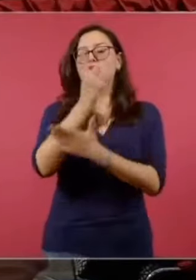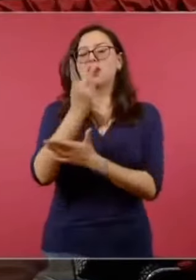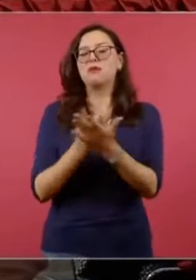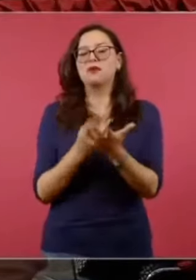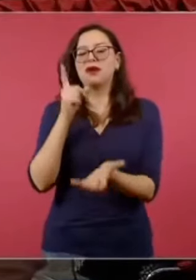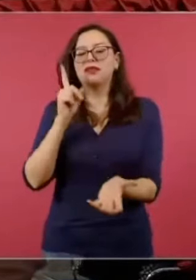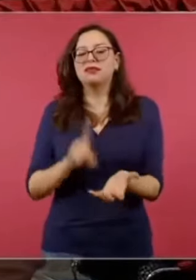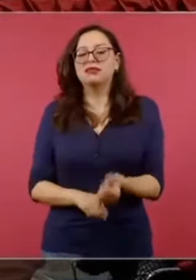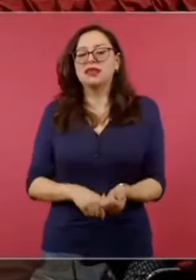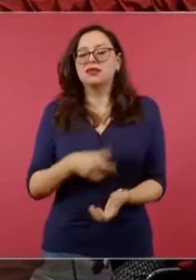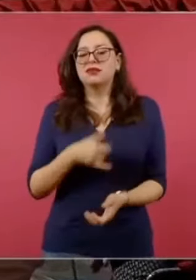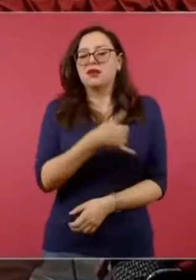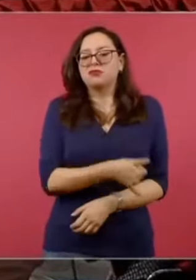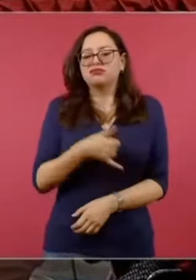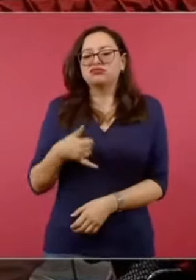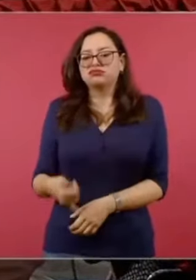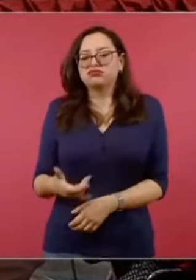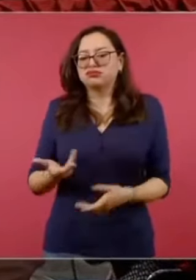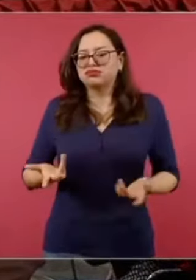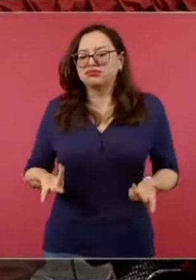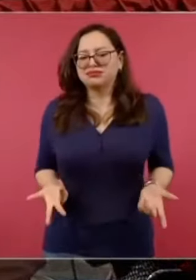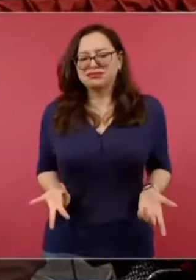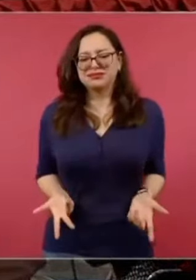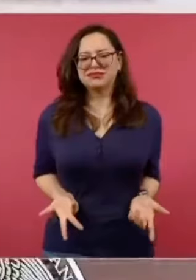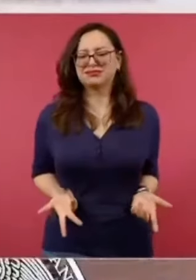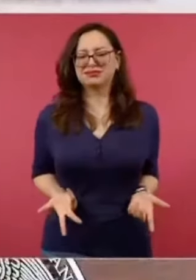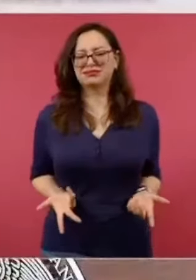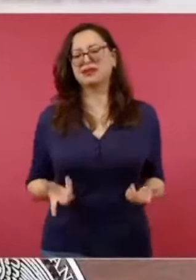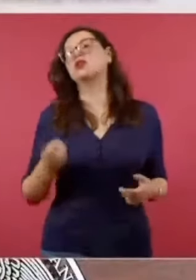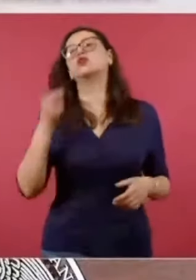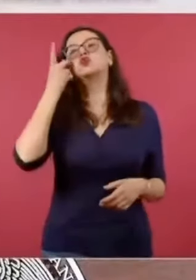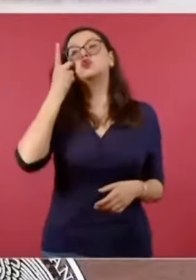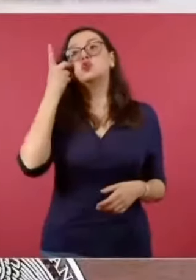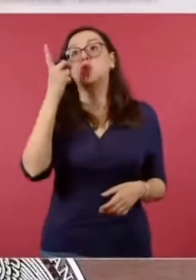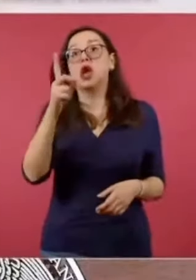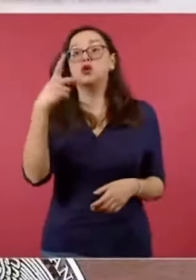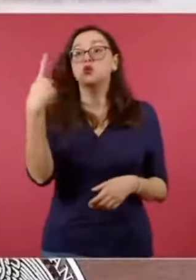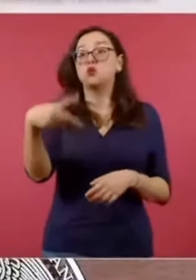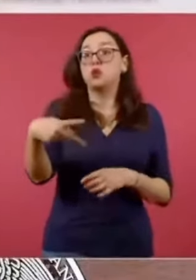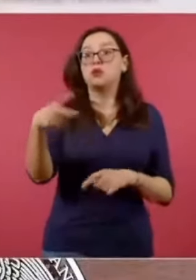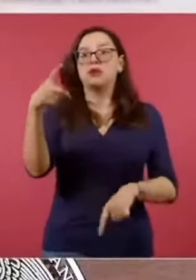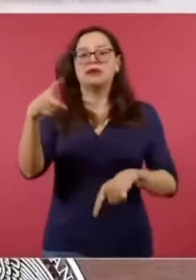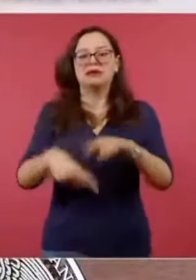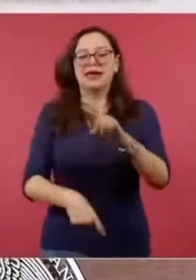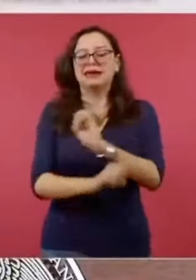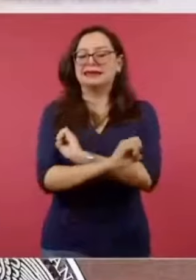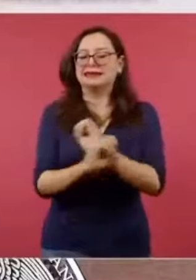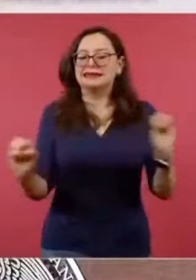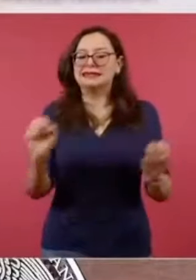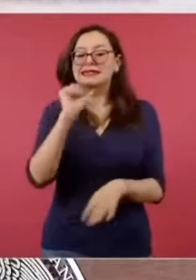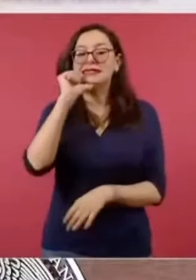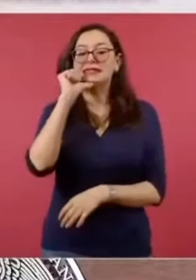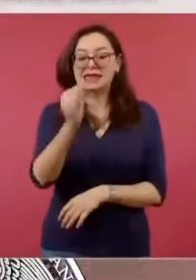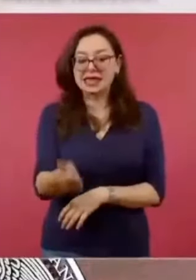No está en riesgo la propiedad privada, una vez más. Y bueno, ahí que quede.